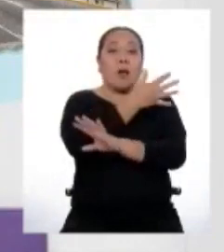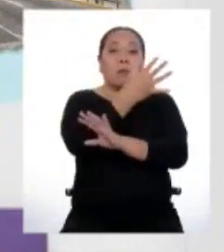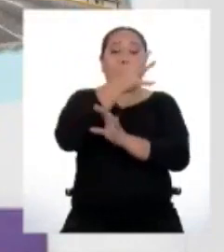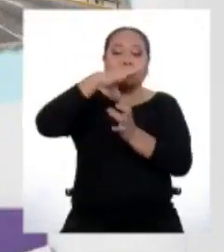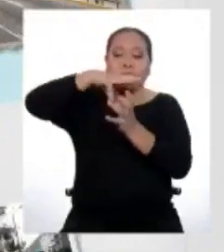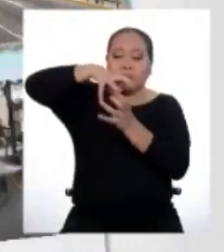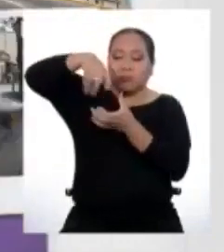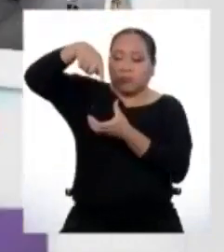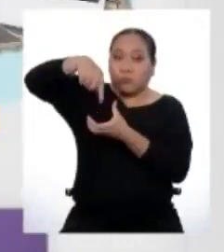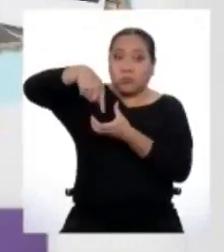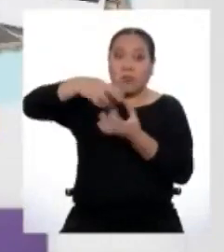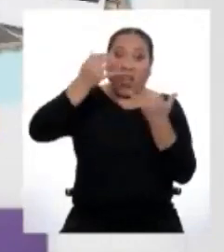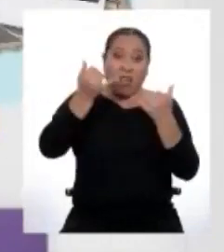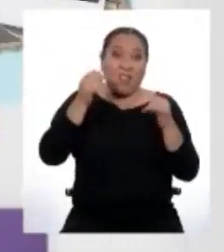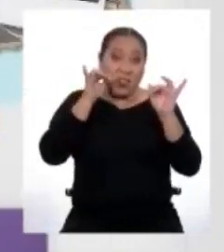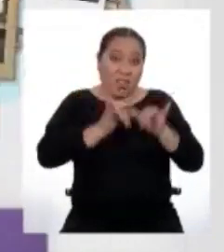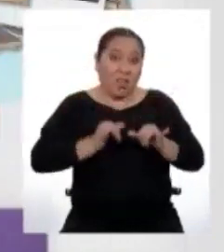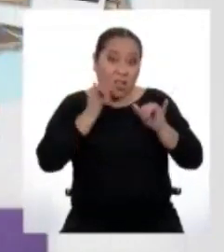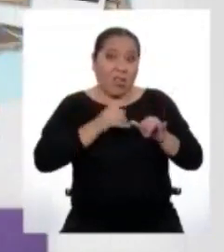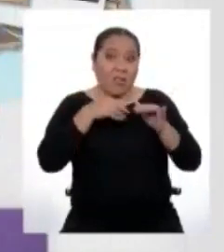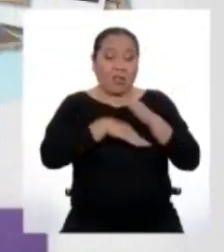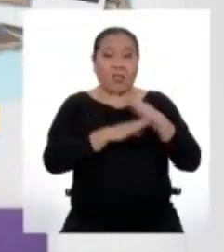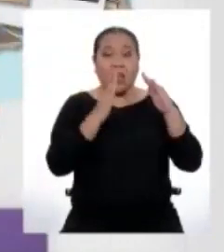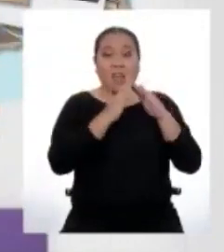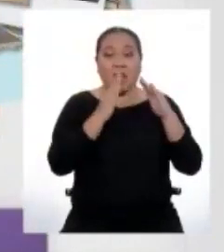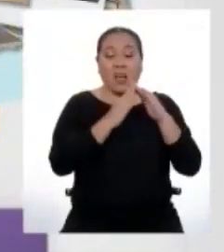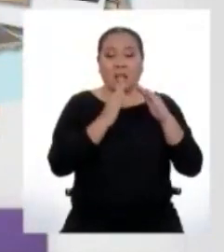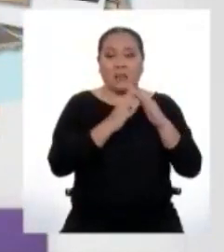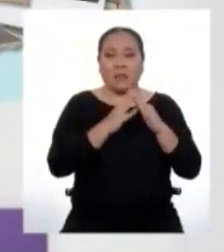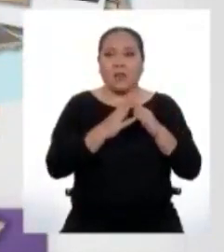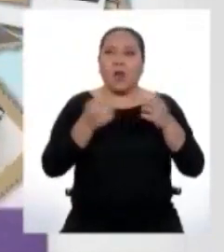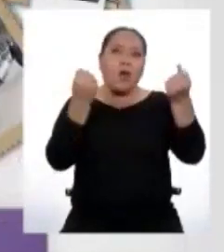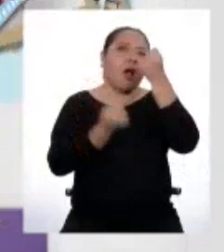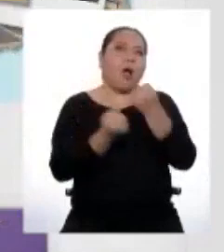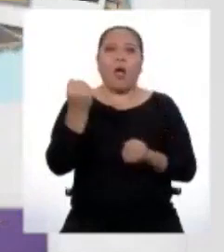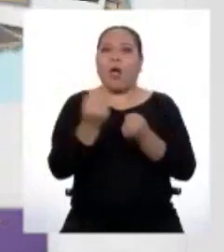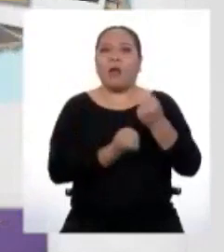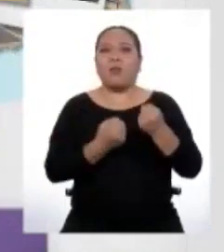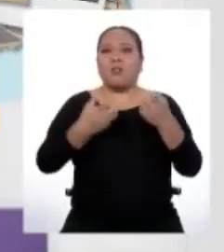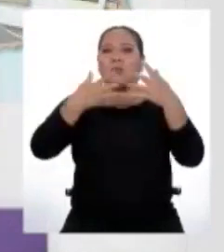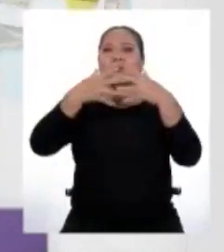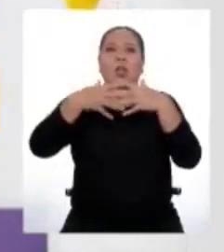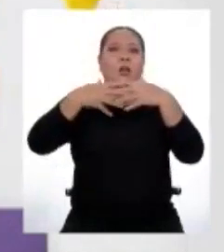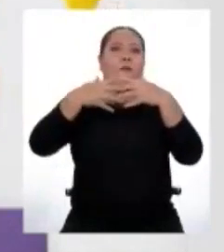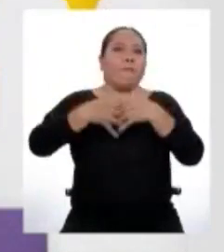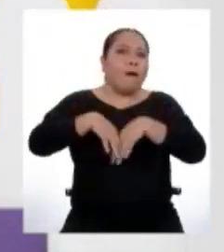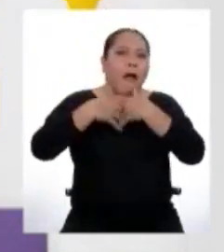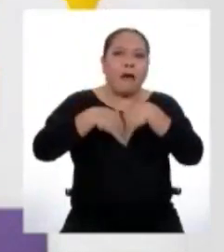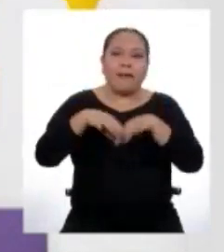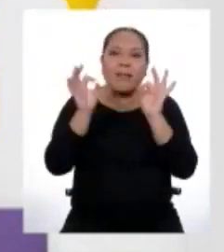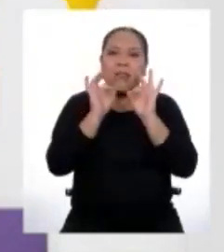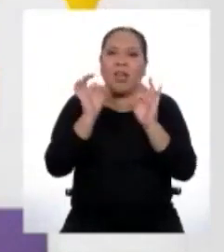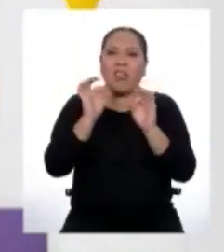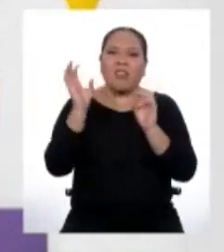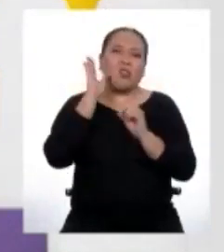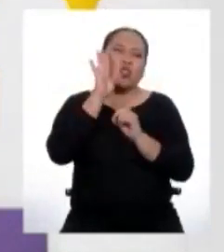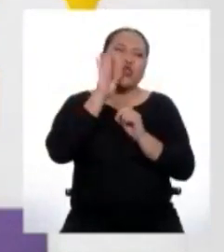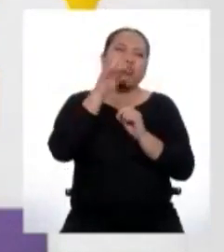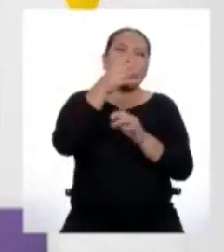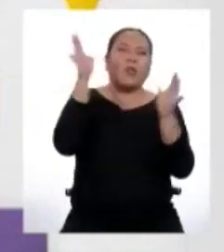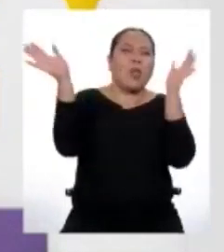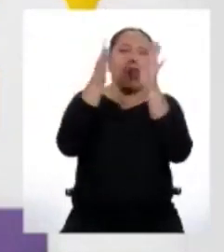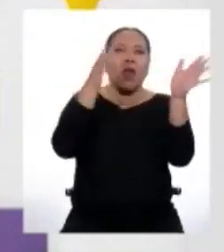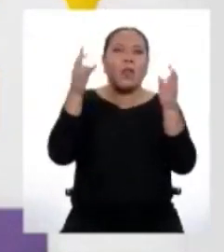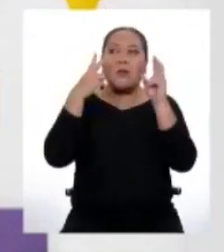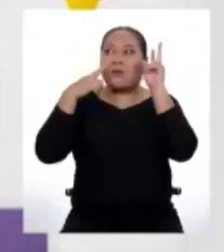quedándonos en nuestras casas, sin carros circulando, sin fábricas funcionando y sin contaminación en el aire. Lo hemos visto en la